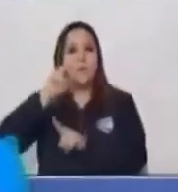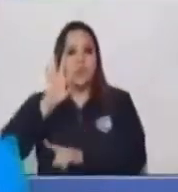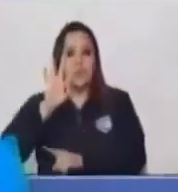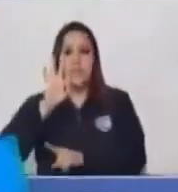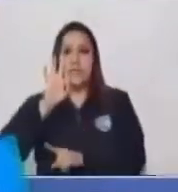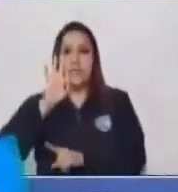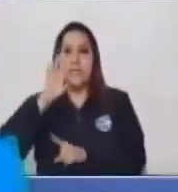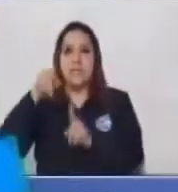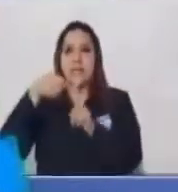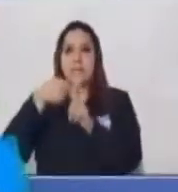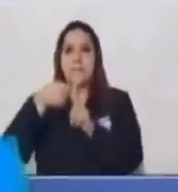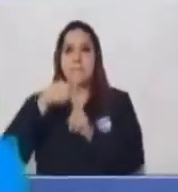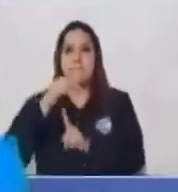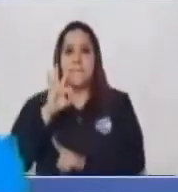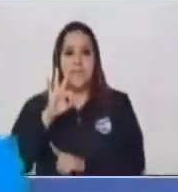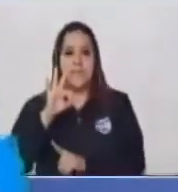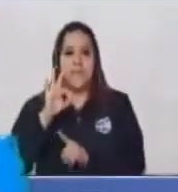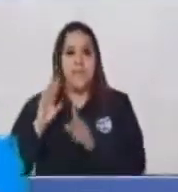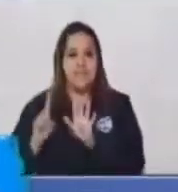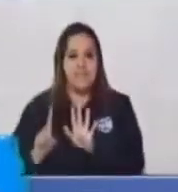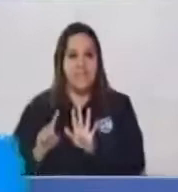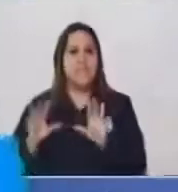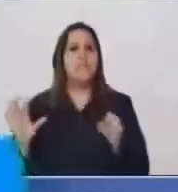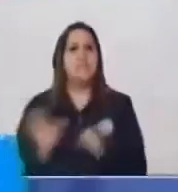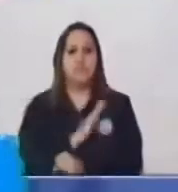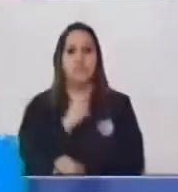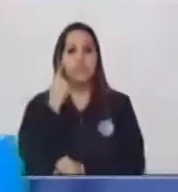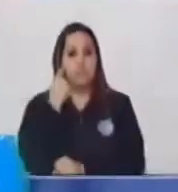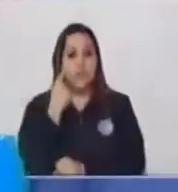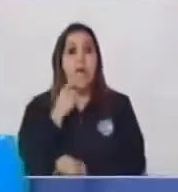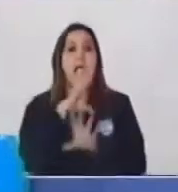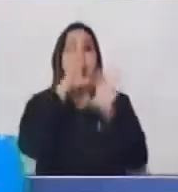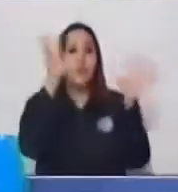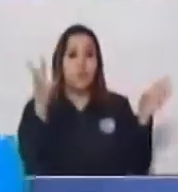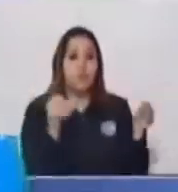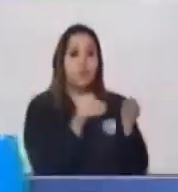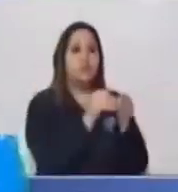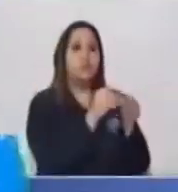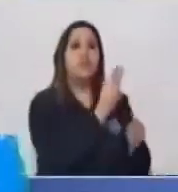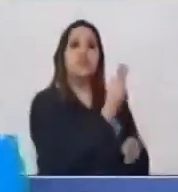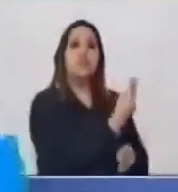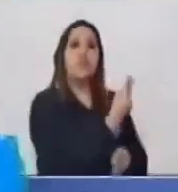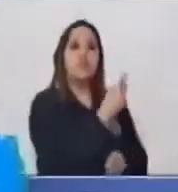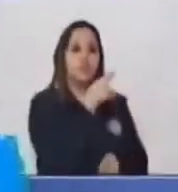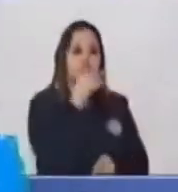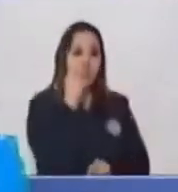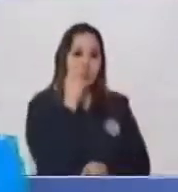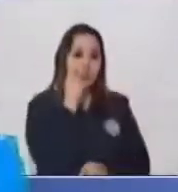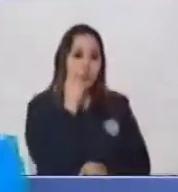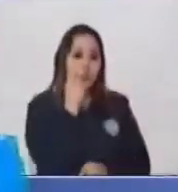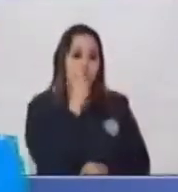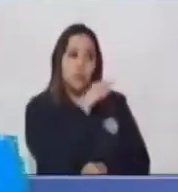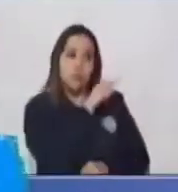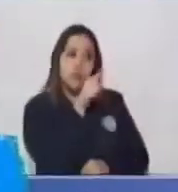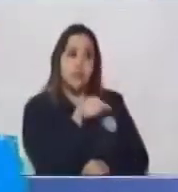Entonces Mi resultado es que Entre Juan y Pedro Tienen 62